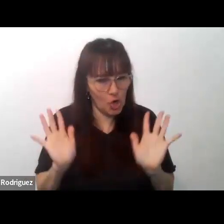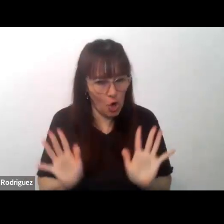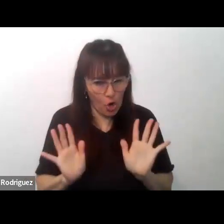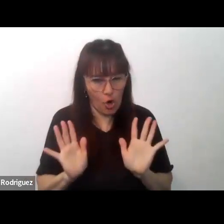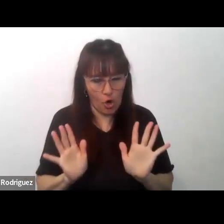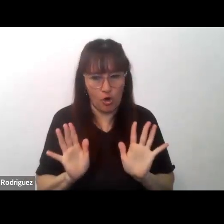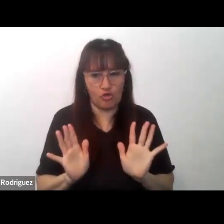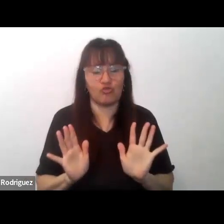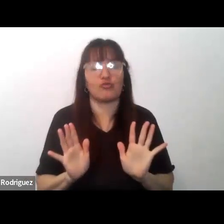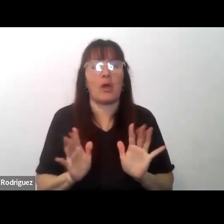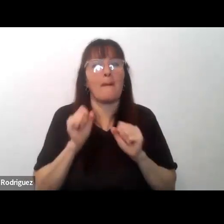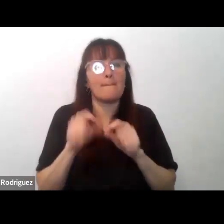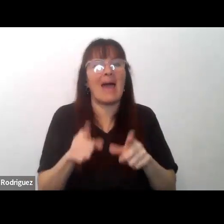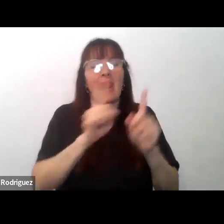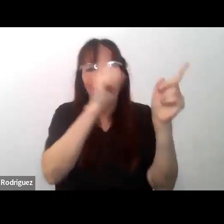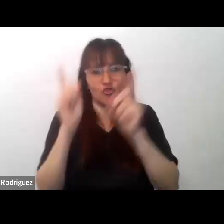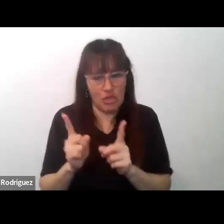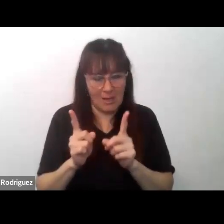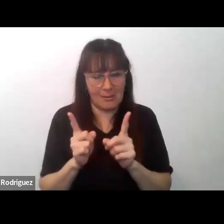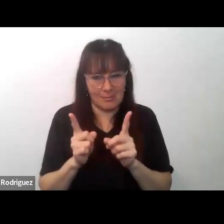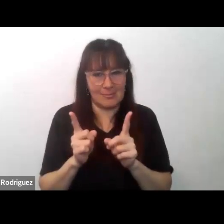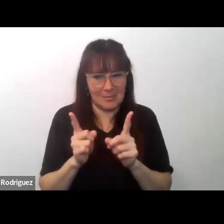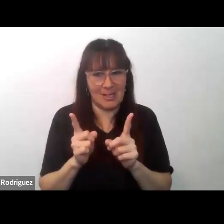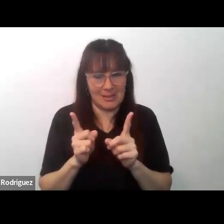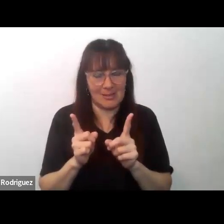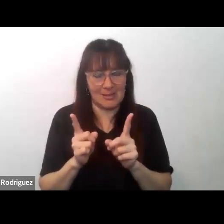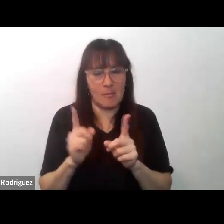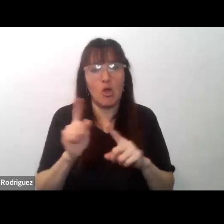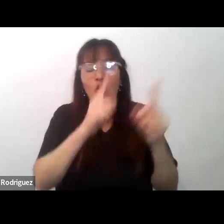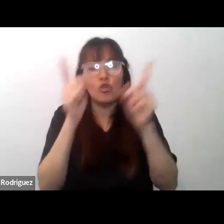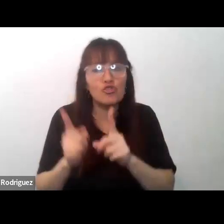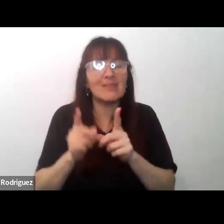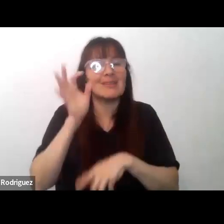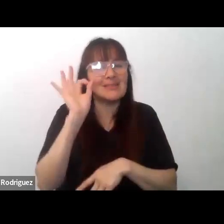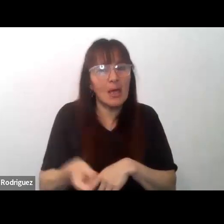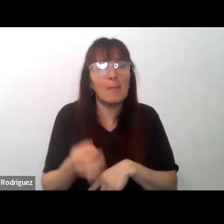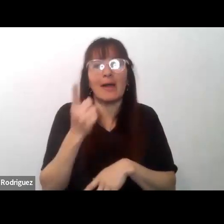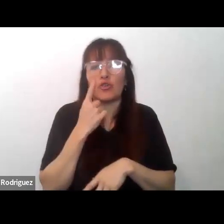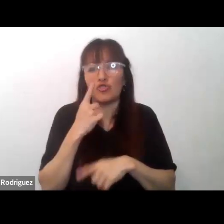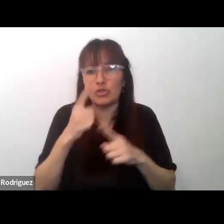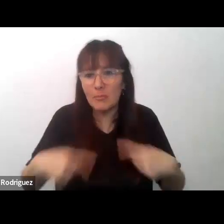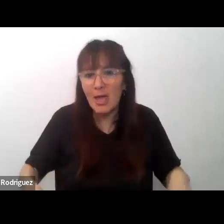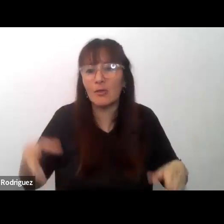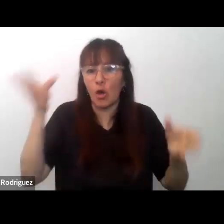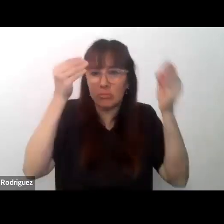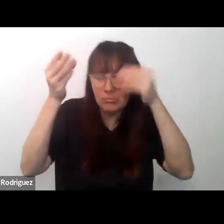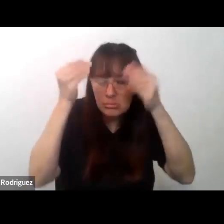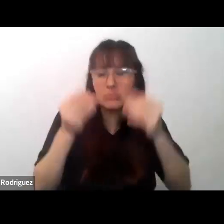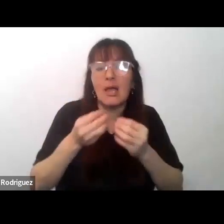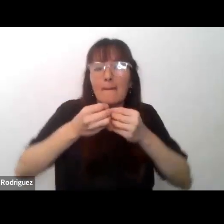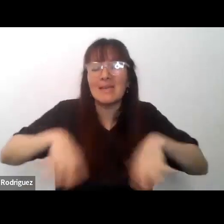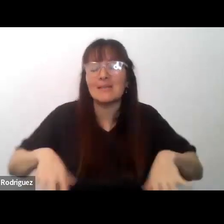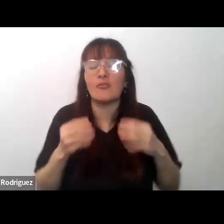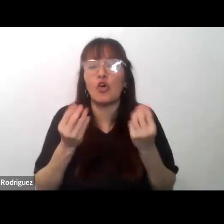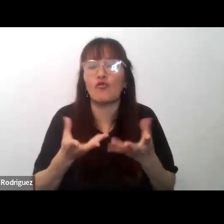dote a los docentes de una pluralidad de competencias empezando por la